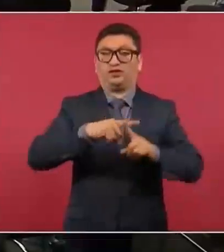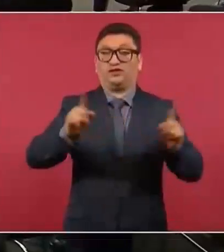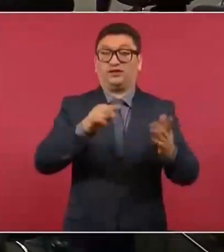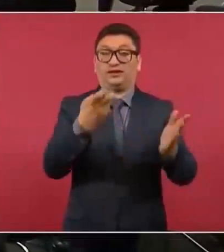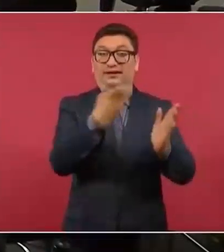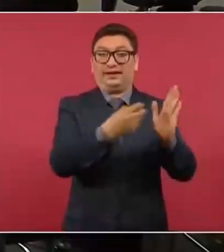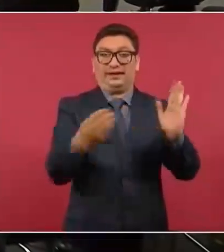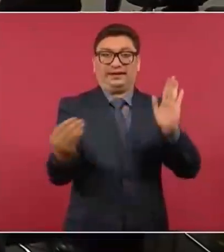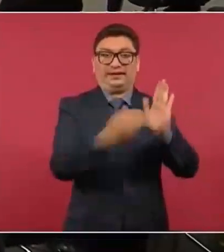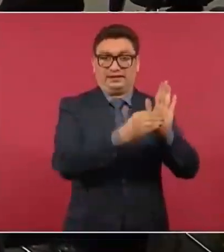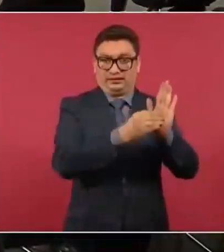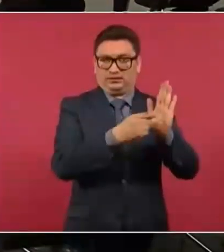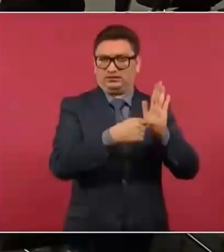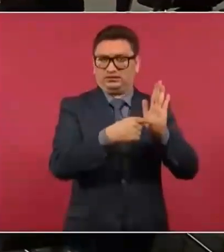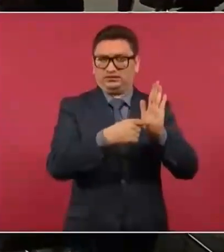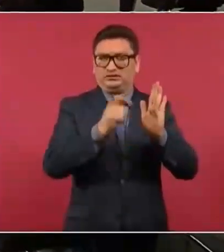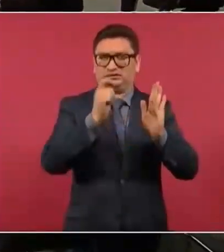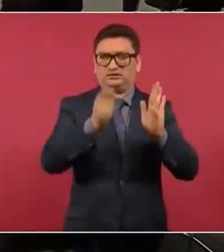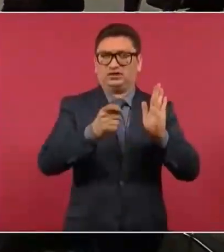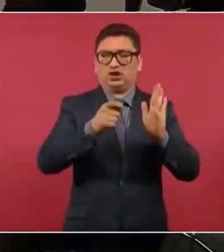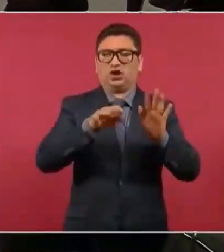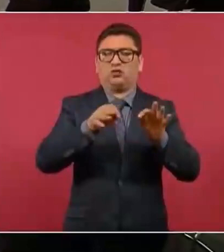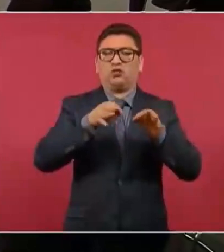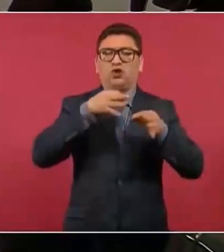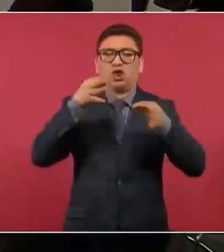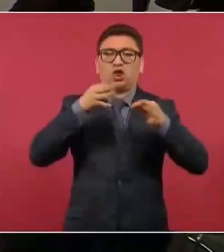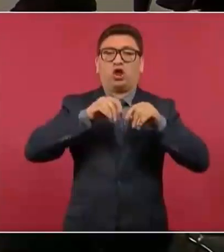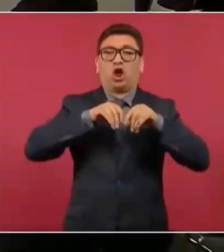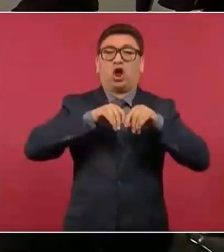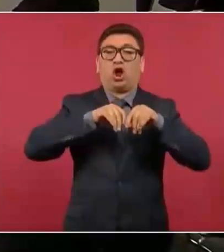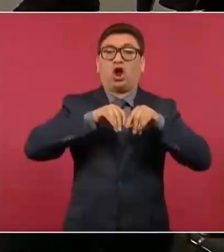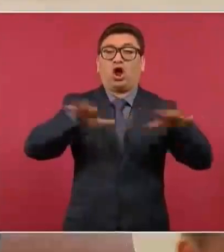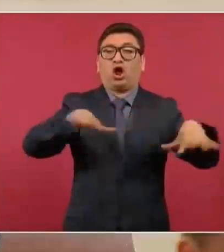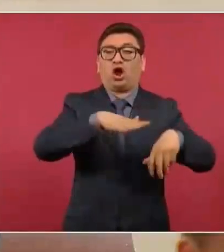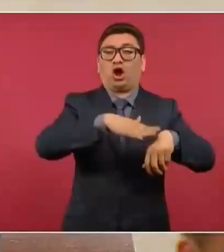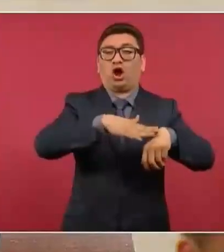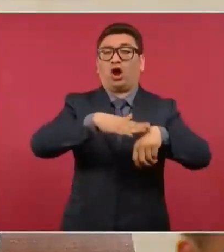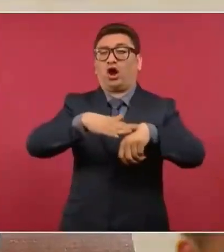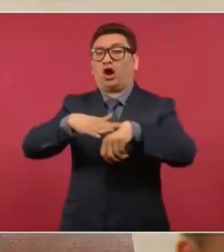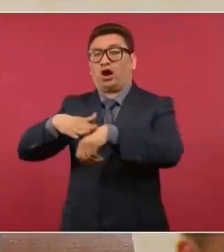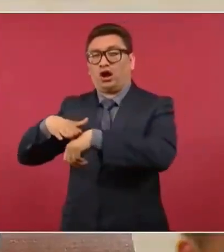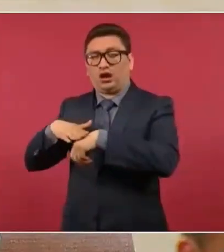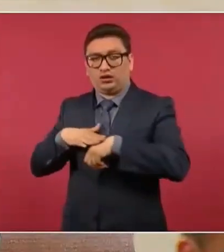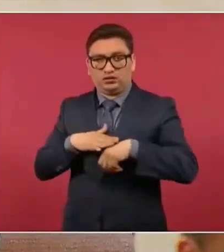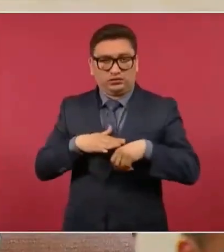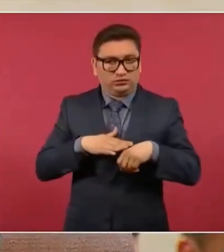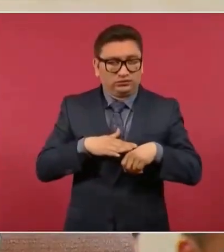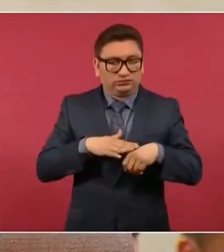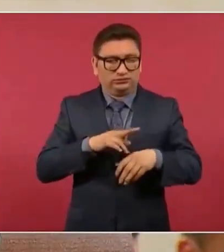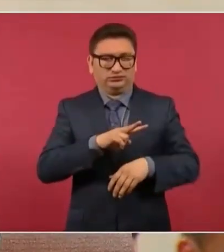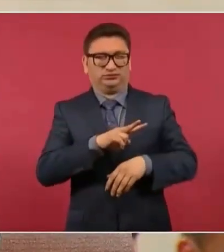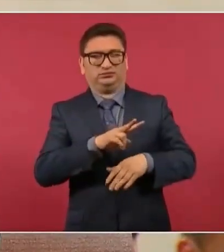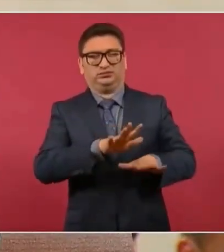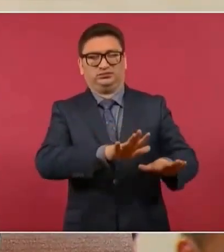es sensacionalismo puro,